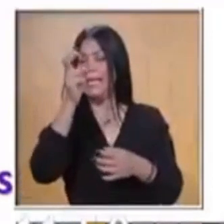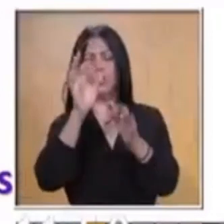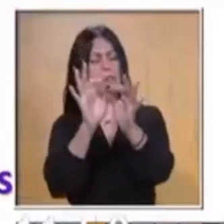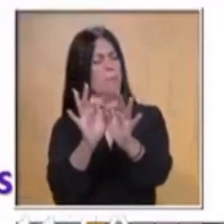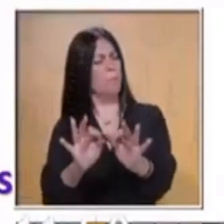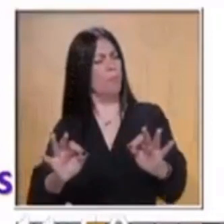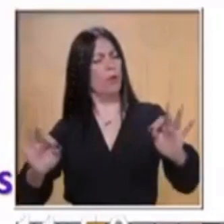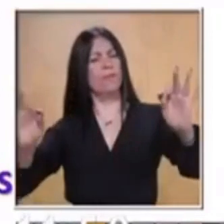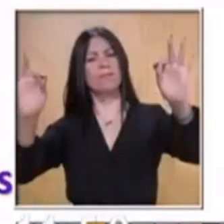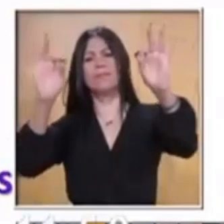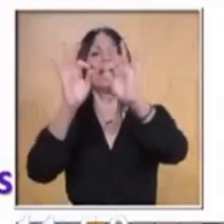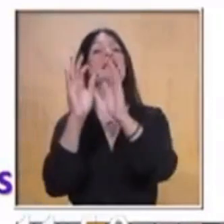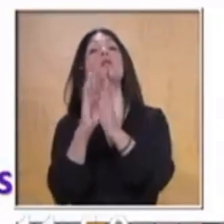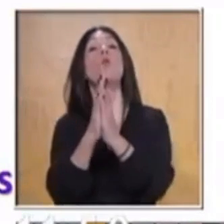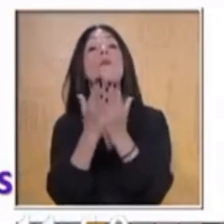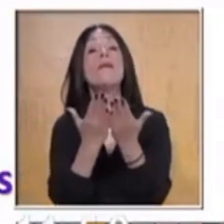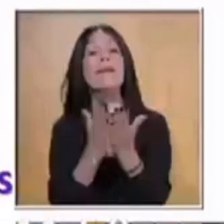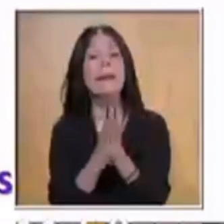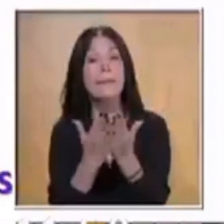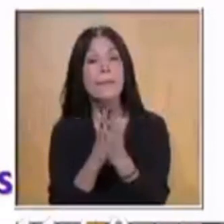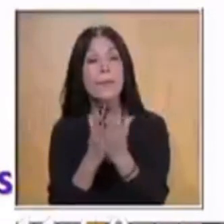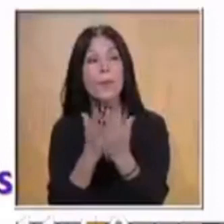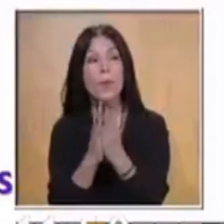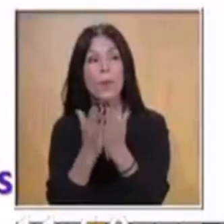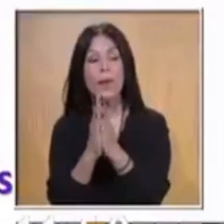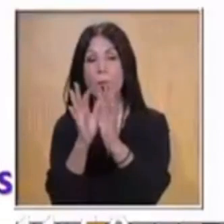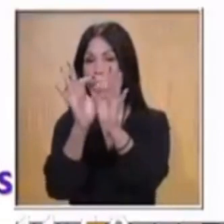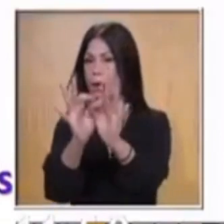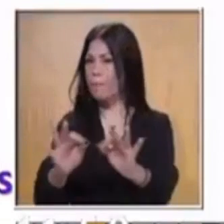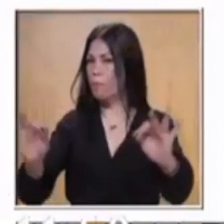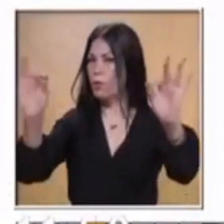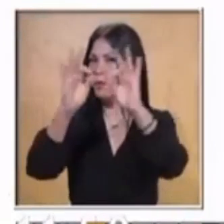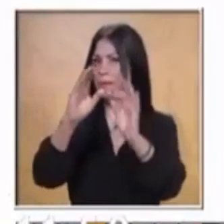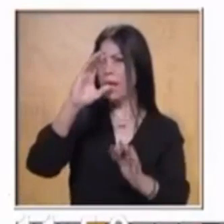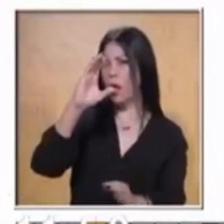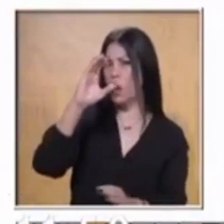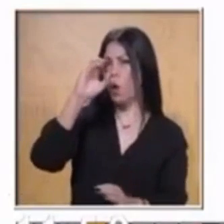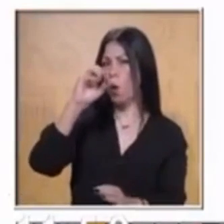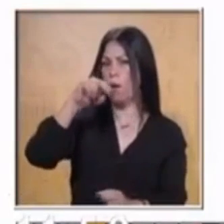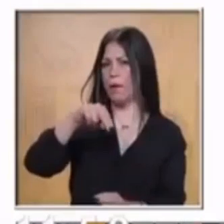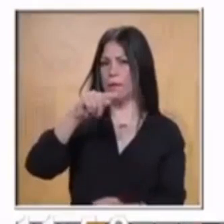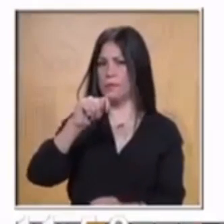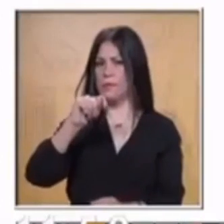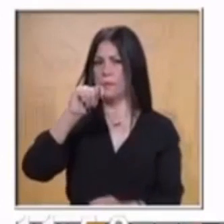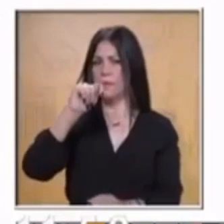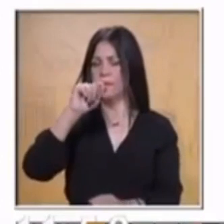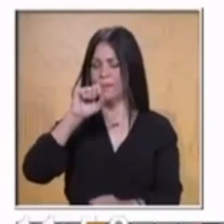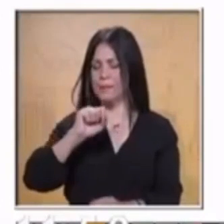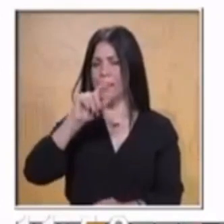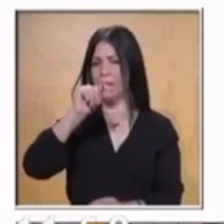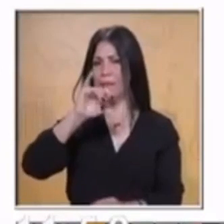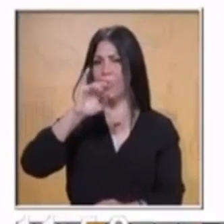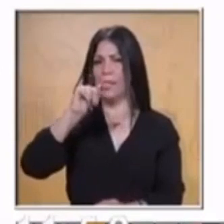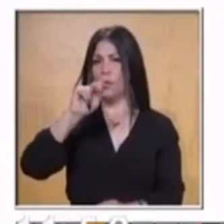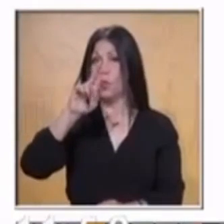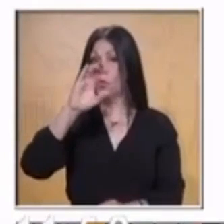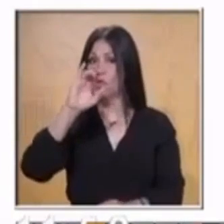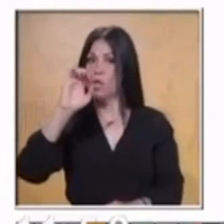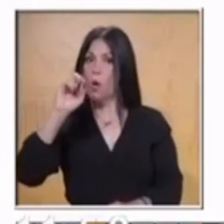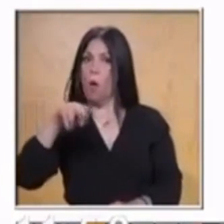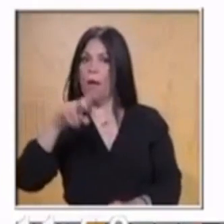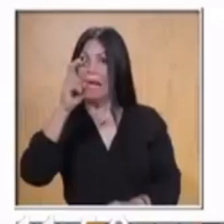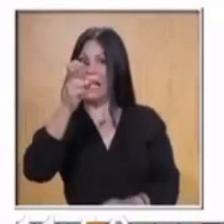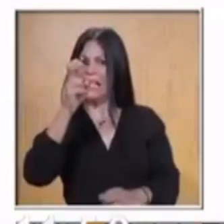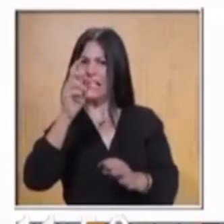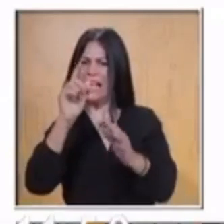que se le conoce también como la ley suprema. Muy bien, ahora vamos a conocer también que la constitución es la